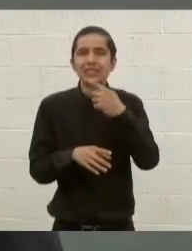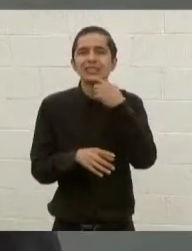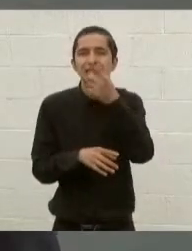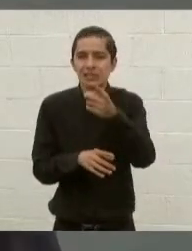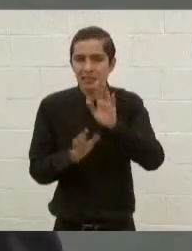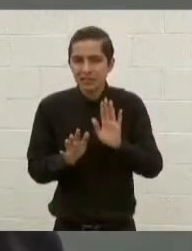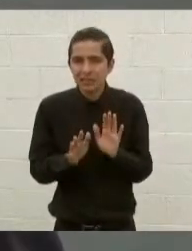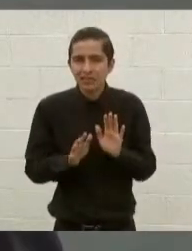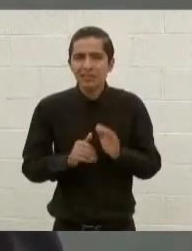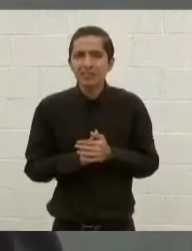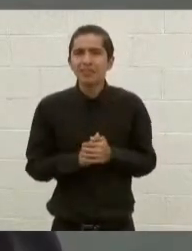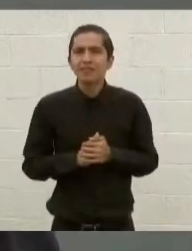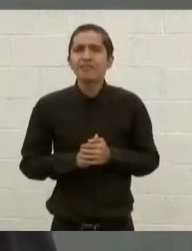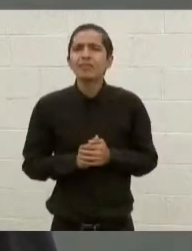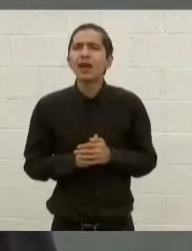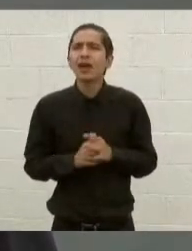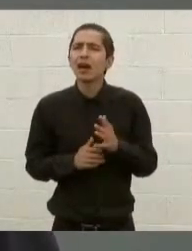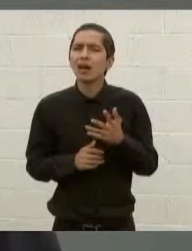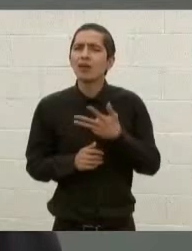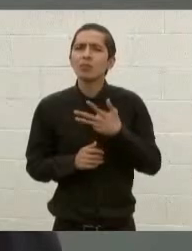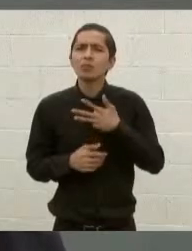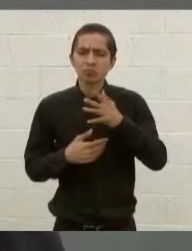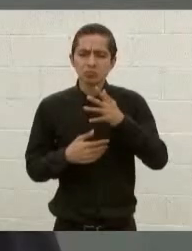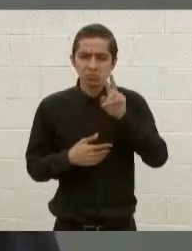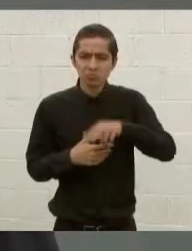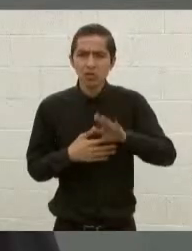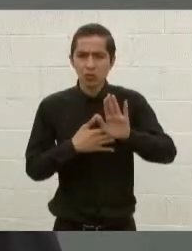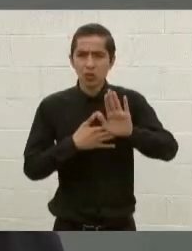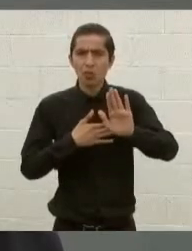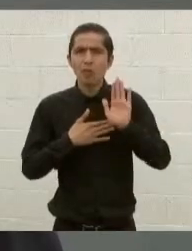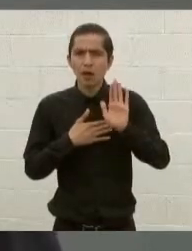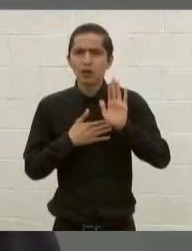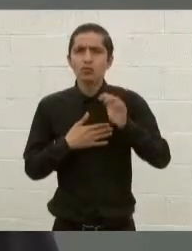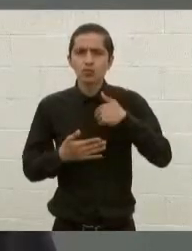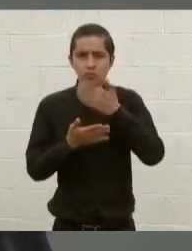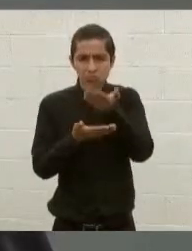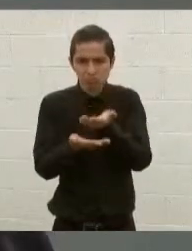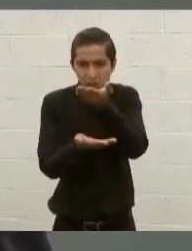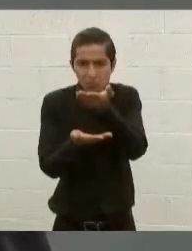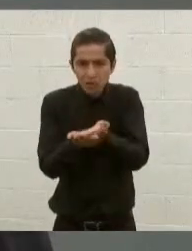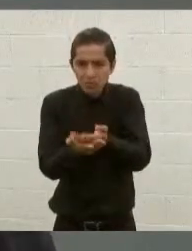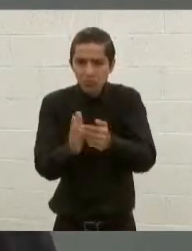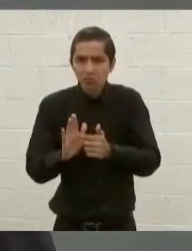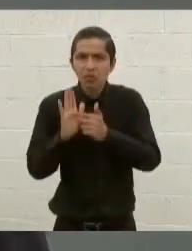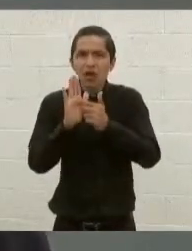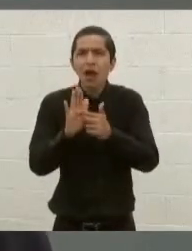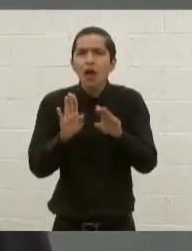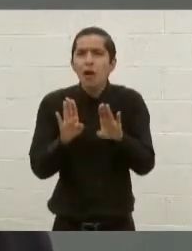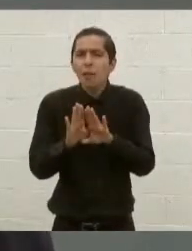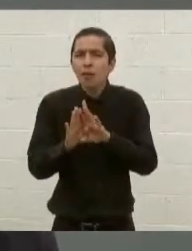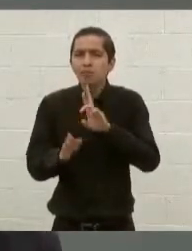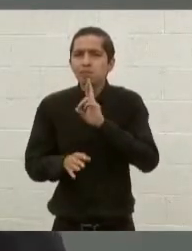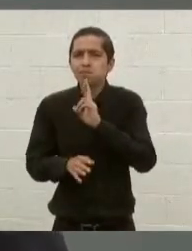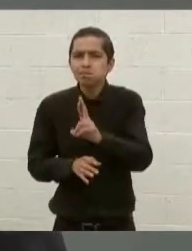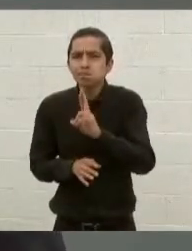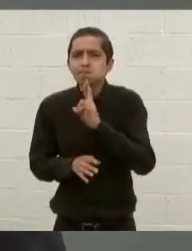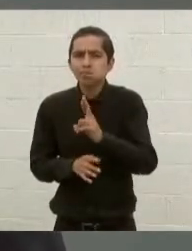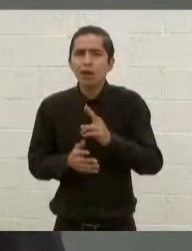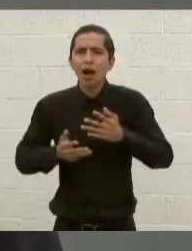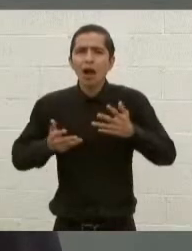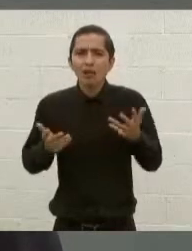teníamos el compromiso de presentar a ustedes los resultados y la